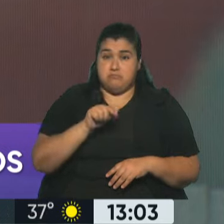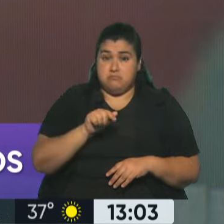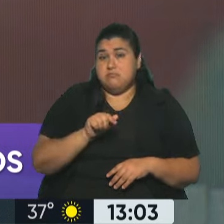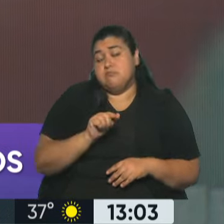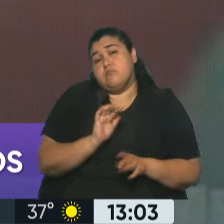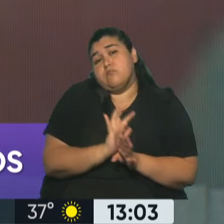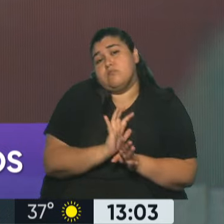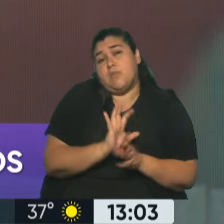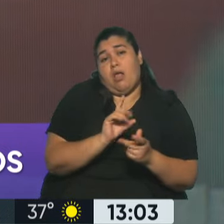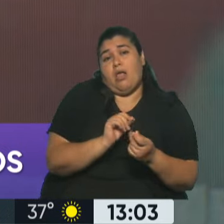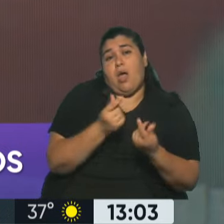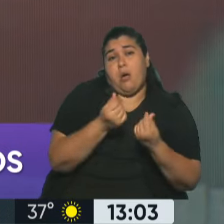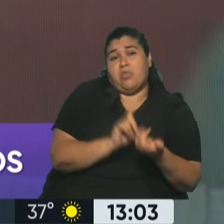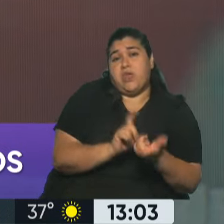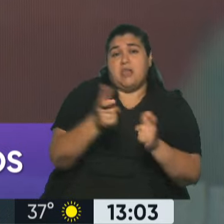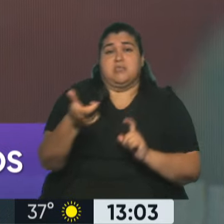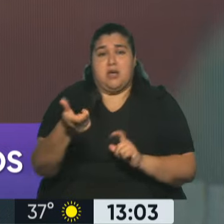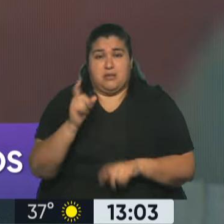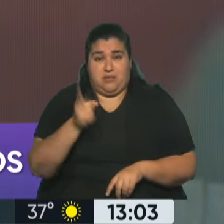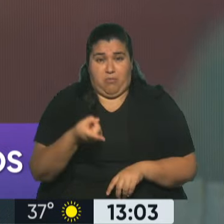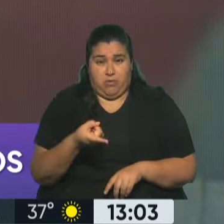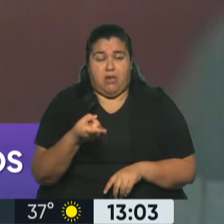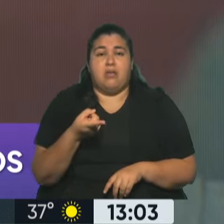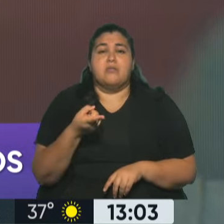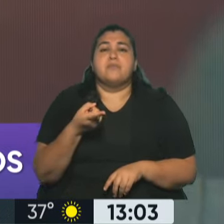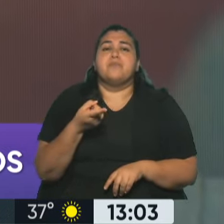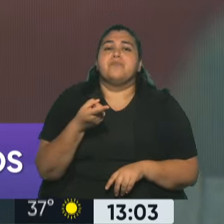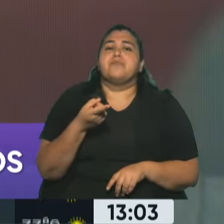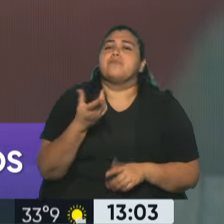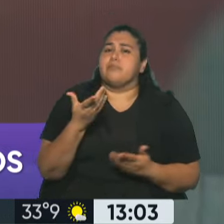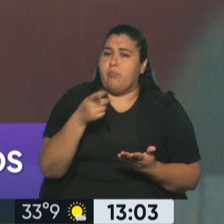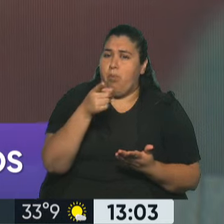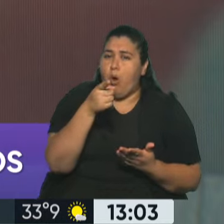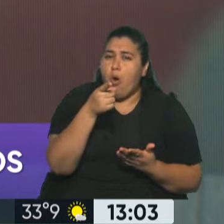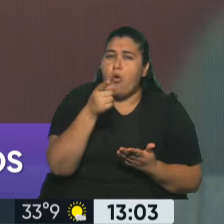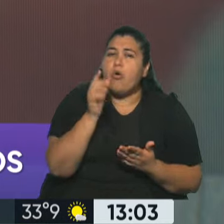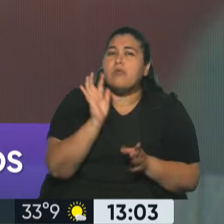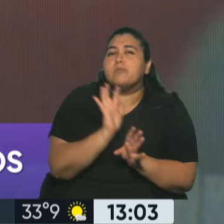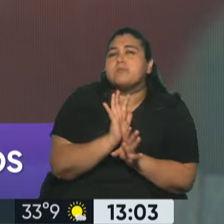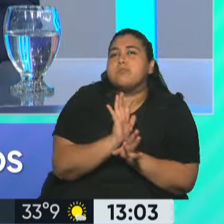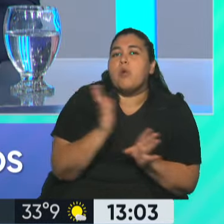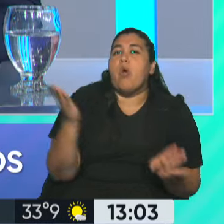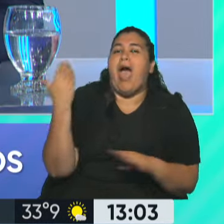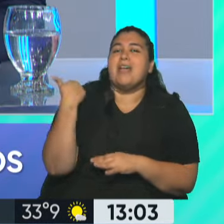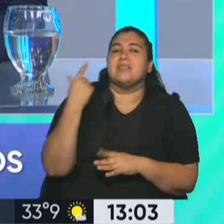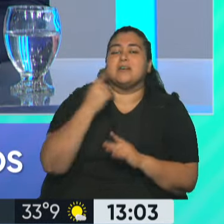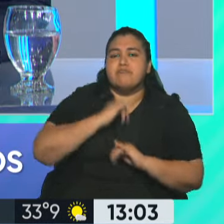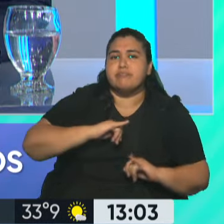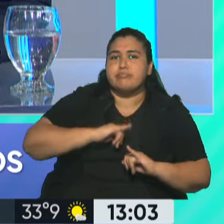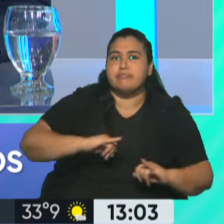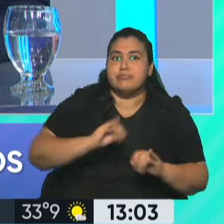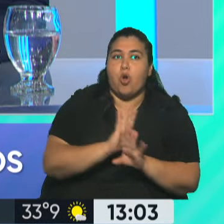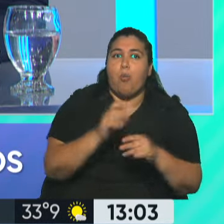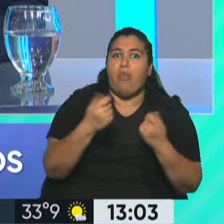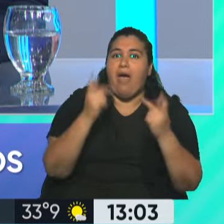transacción, vos estás 10 minutos de peor y no sabés qué han hecho con tu tarjeta. Vos empezaste a advertir eso. Es increíble que en Argentina